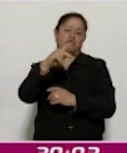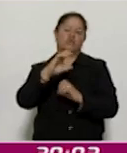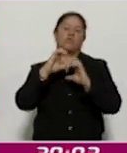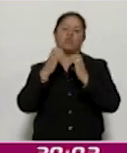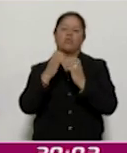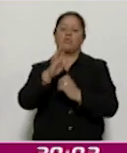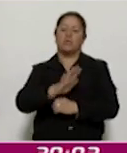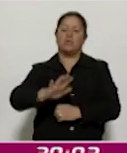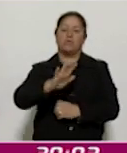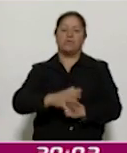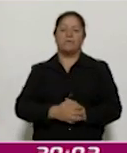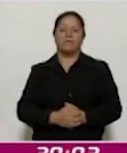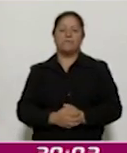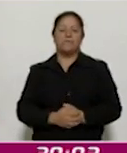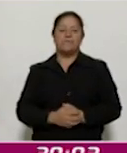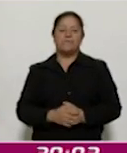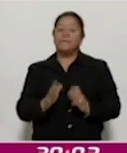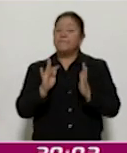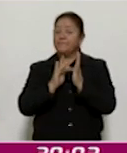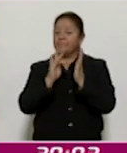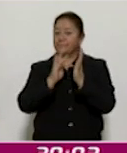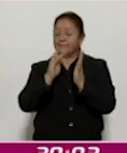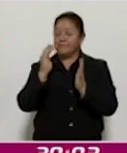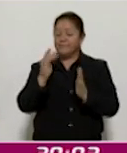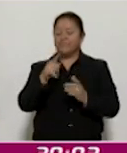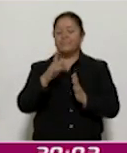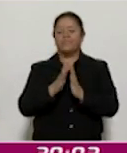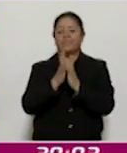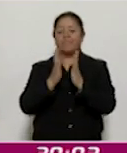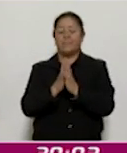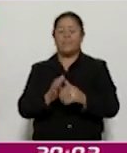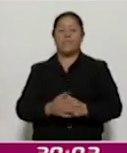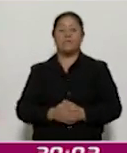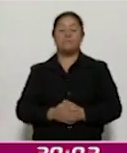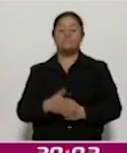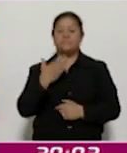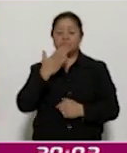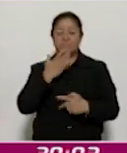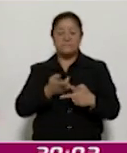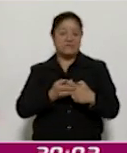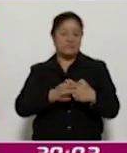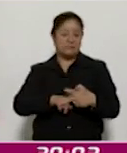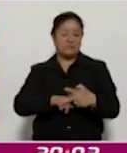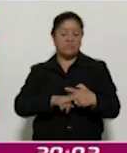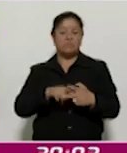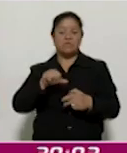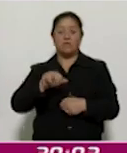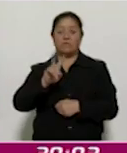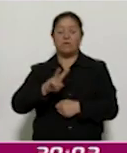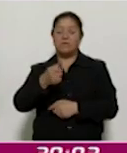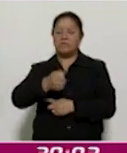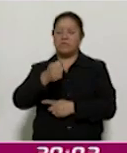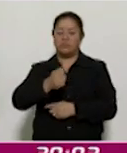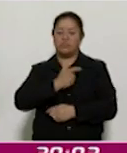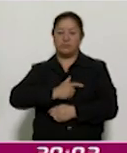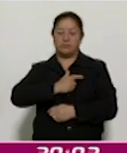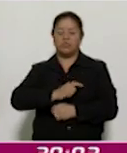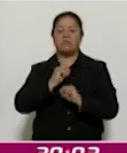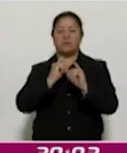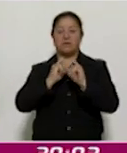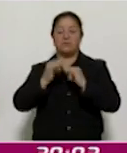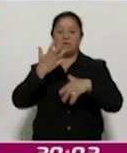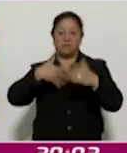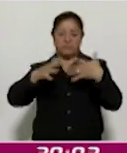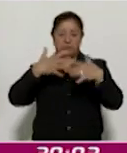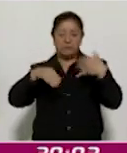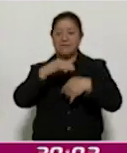participación. Y bien, a dar inicio. Antes de dar inicio con la información de este viernes, saludo con gusto a nuestro intérprete de